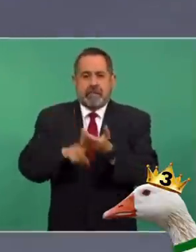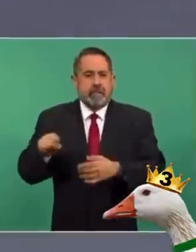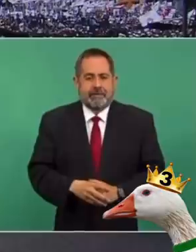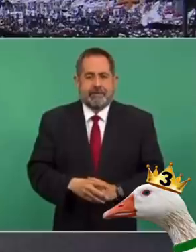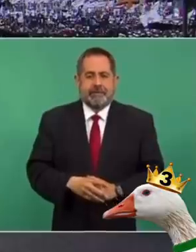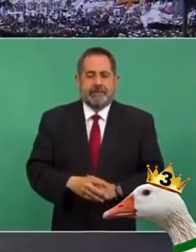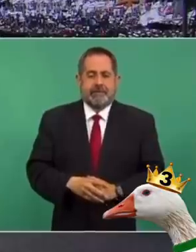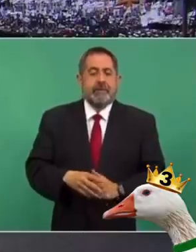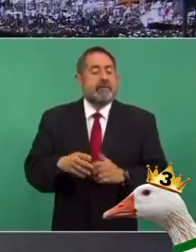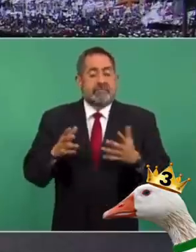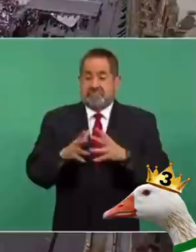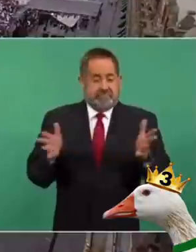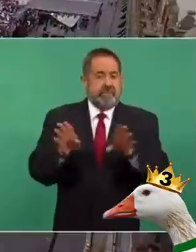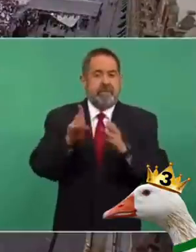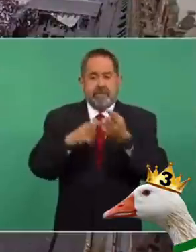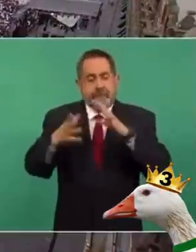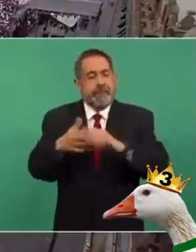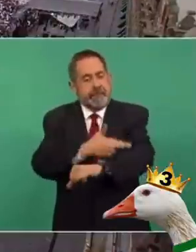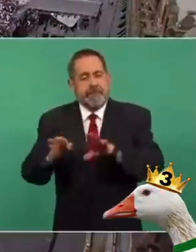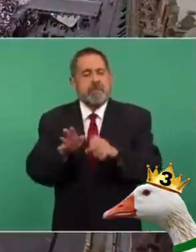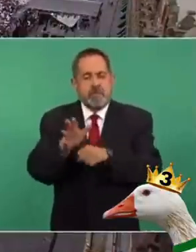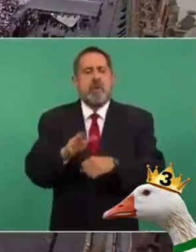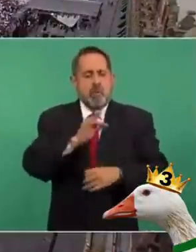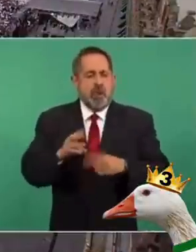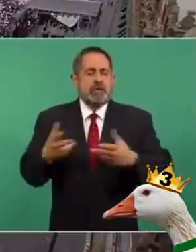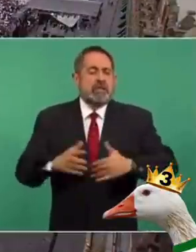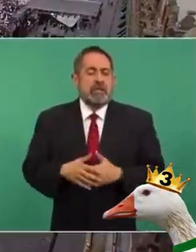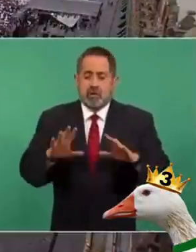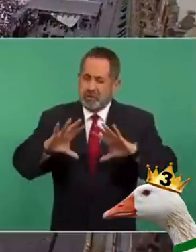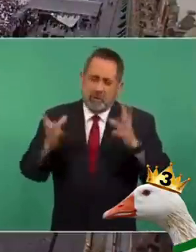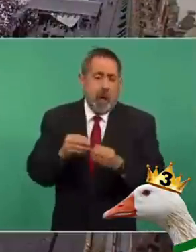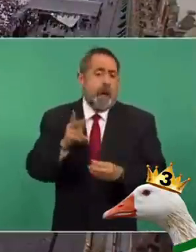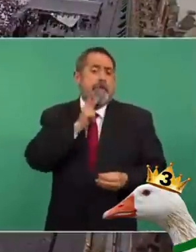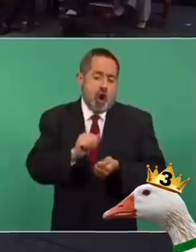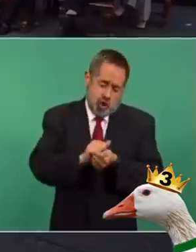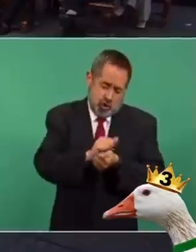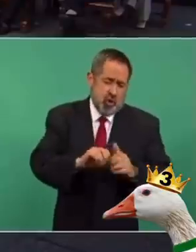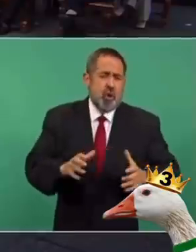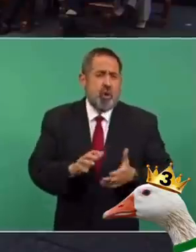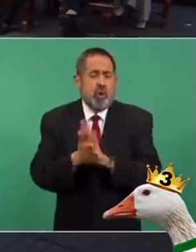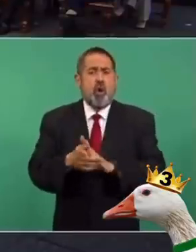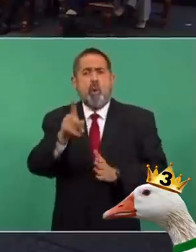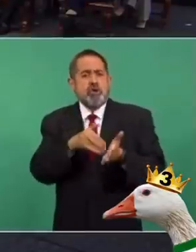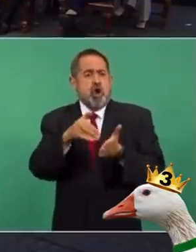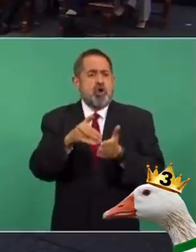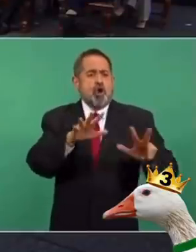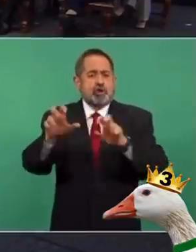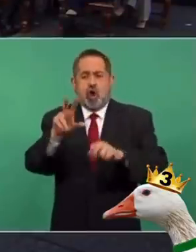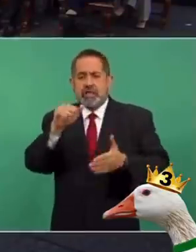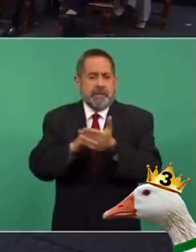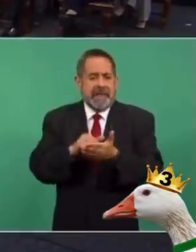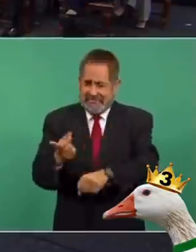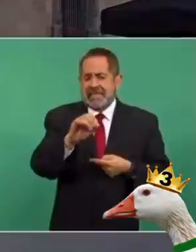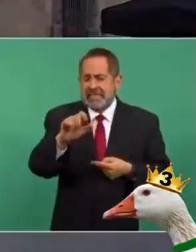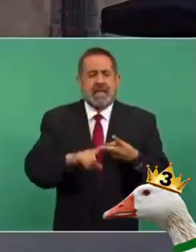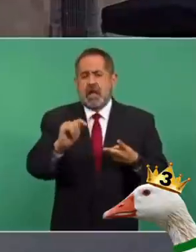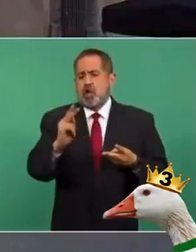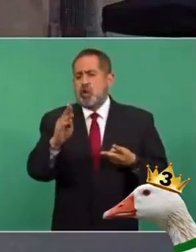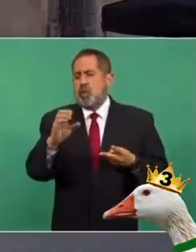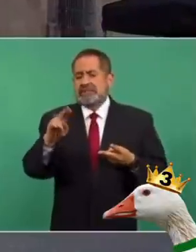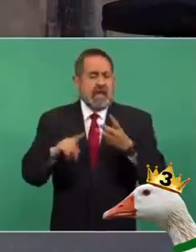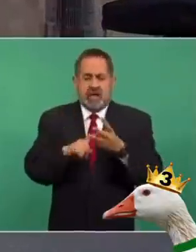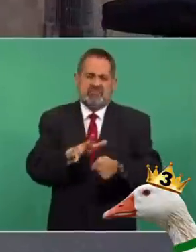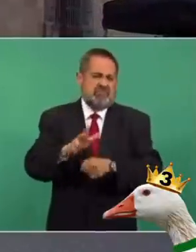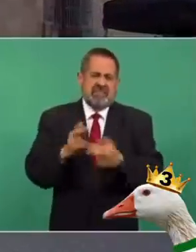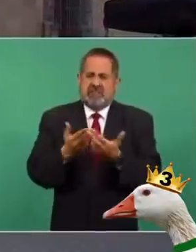rehabilitando. En general, tendremos capacidad para refinar alrededor de 1.880.000 barriles diarios, que equivale